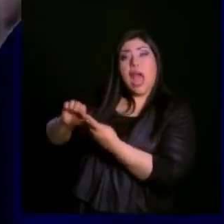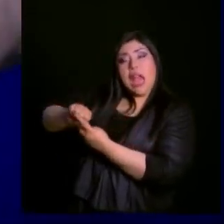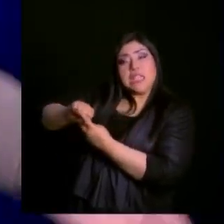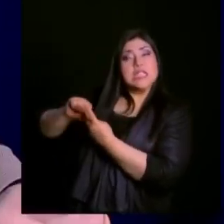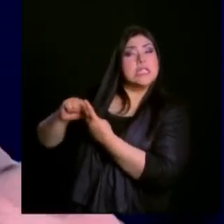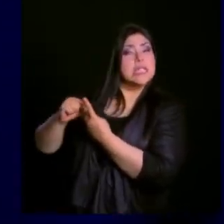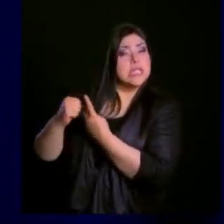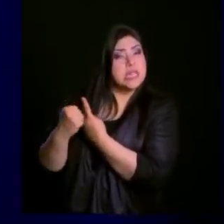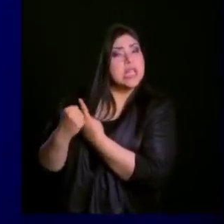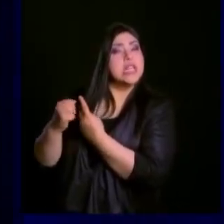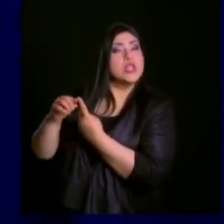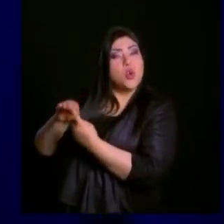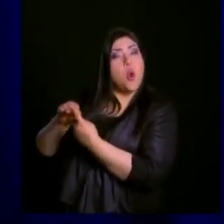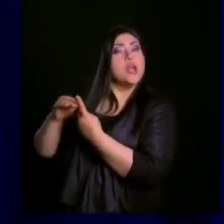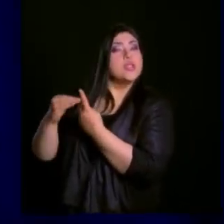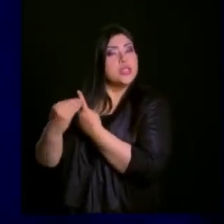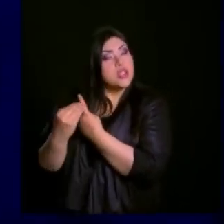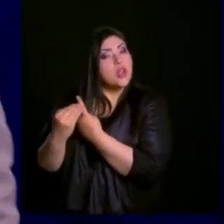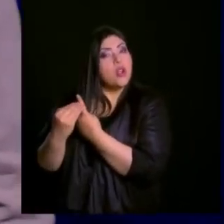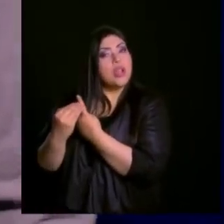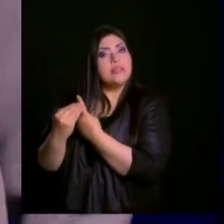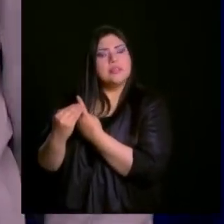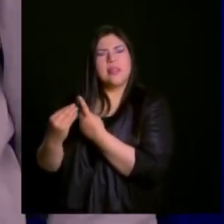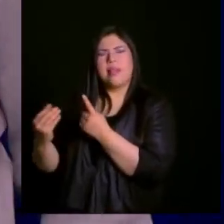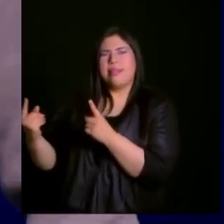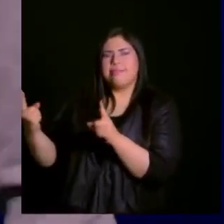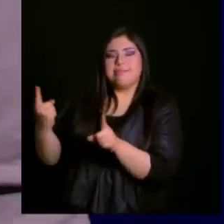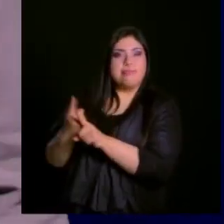para hacer algo que no estabas haciendo.